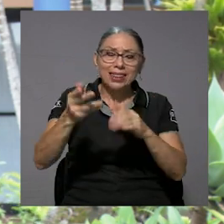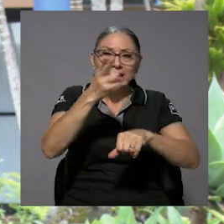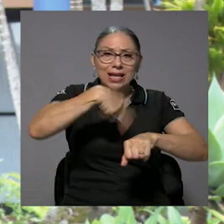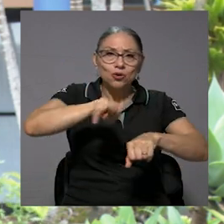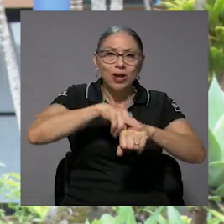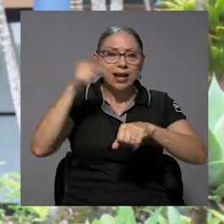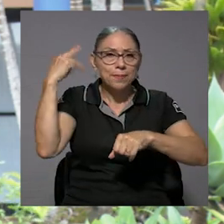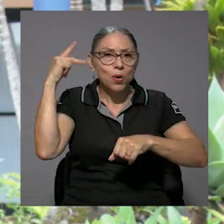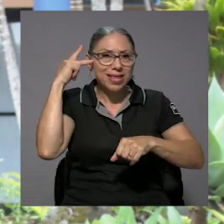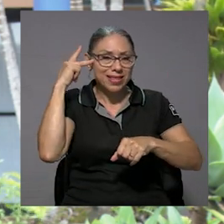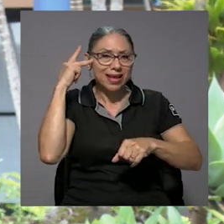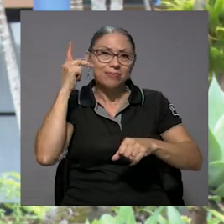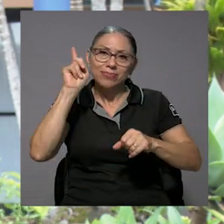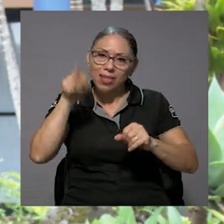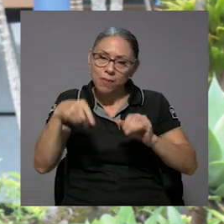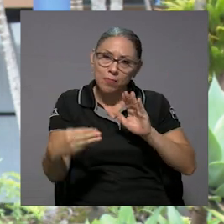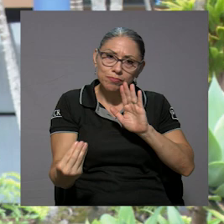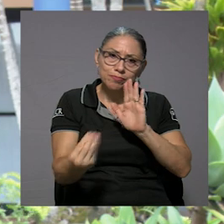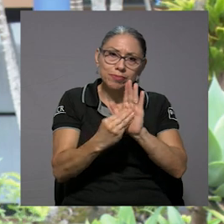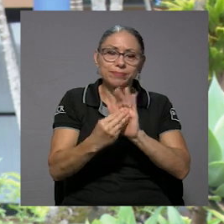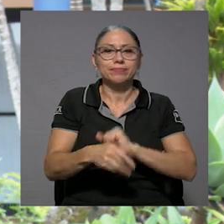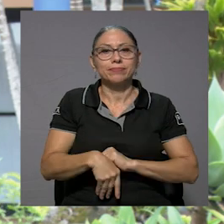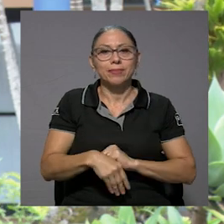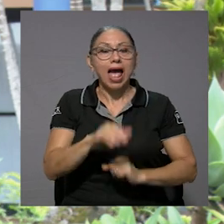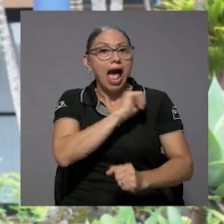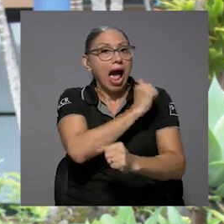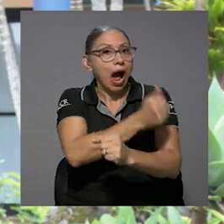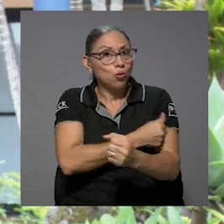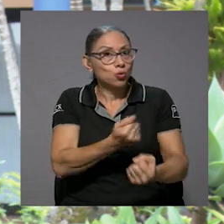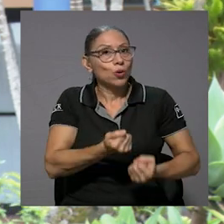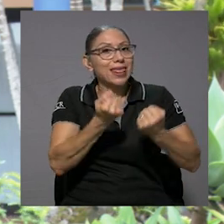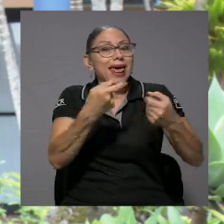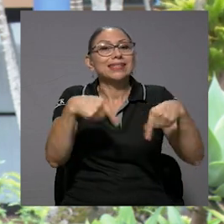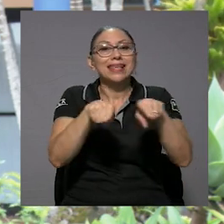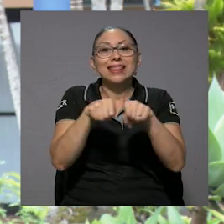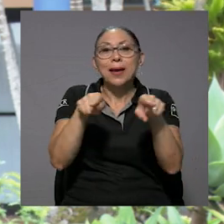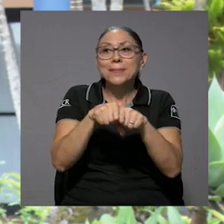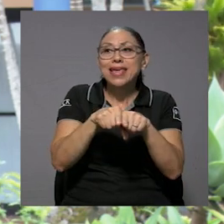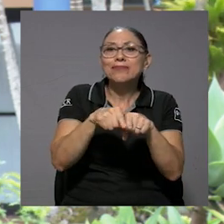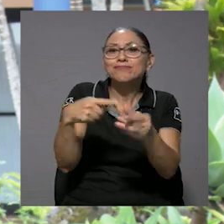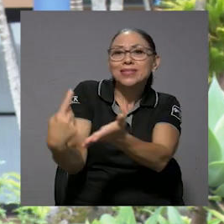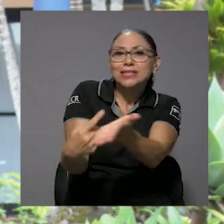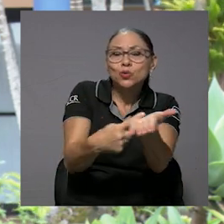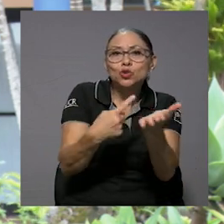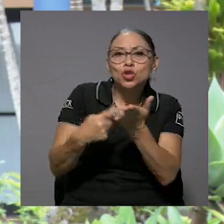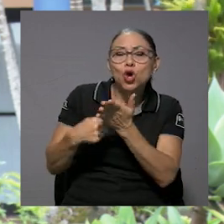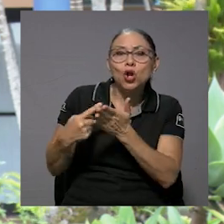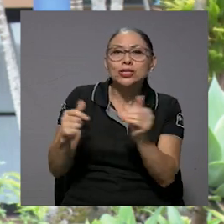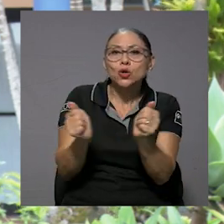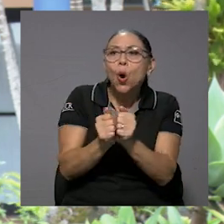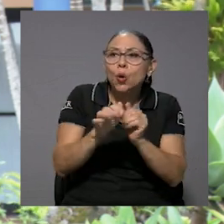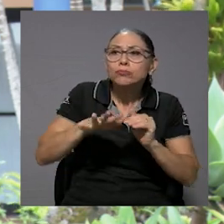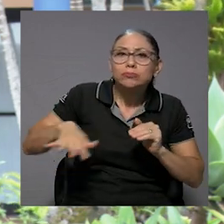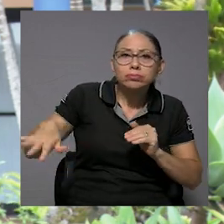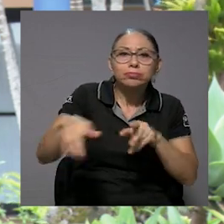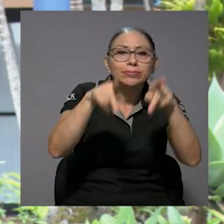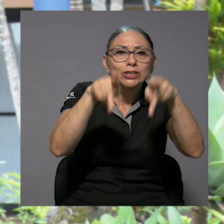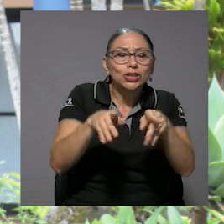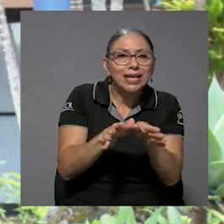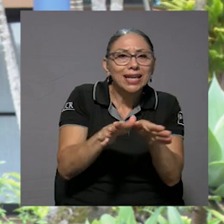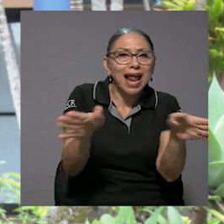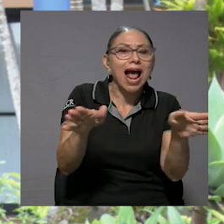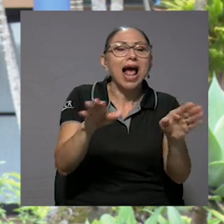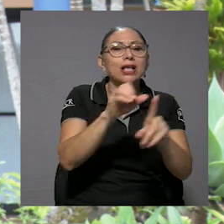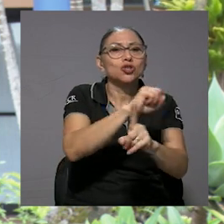y la agenda nacional, tanto por parte de las autoridades, pero también por parte de las discusiones que tenemos a nivel de las sociedades, los